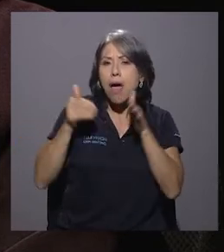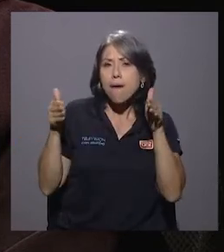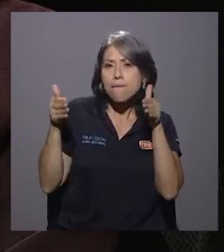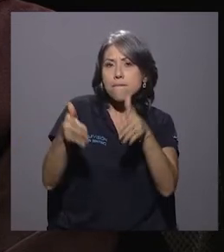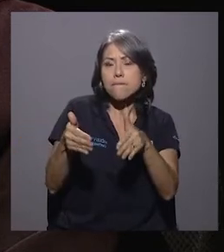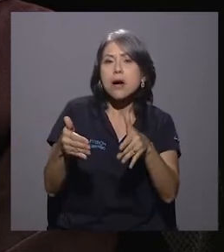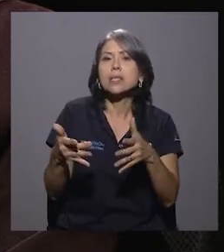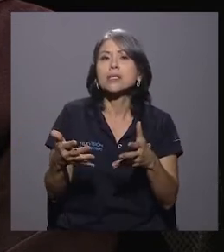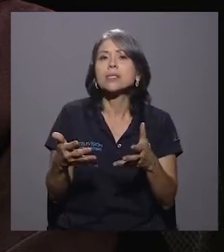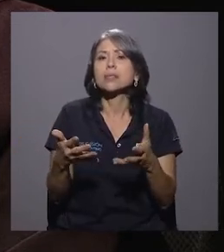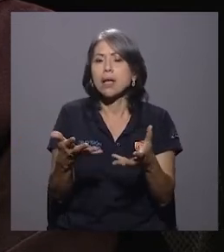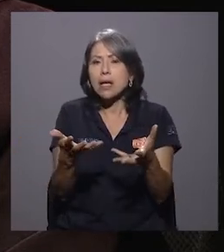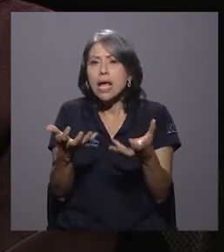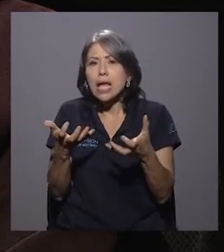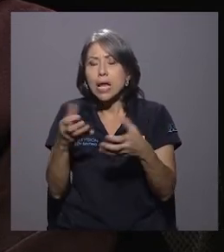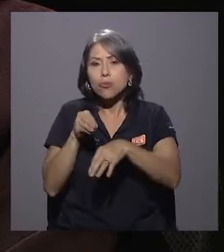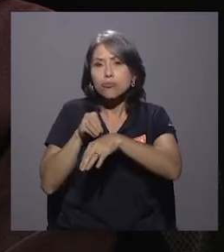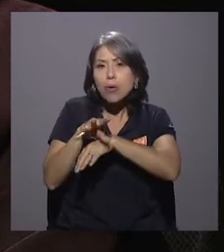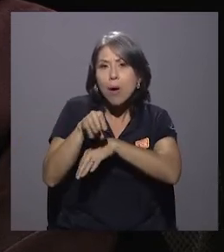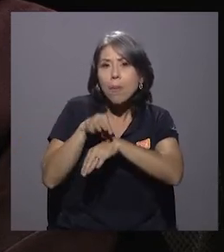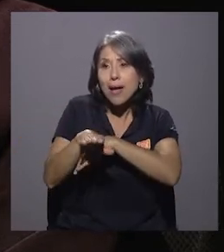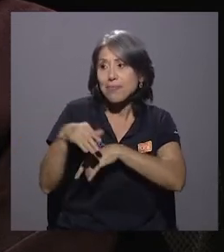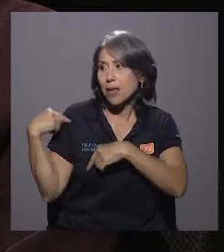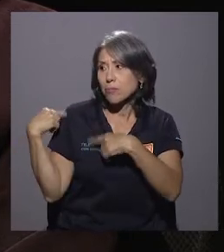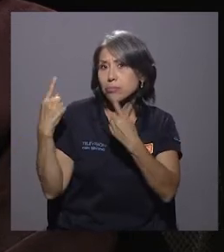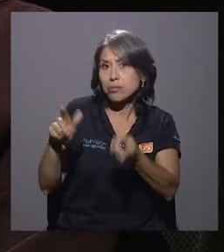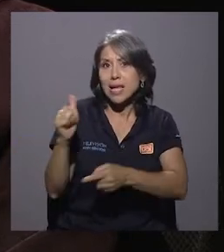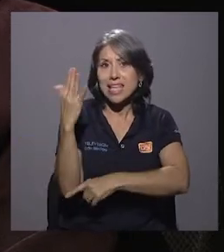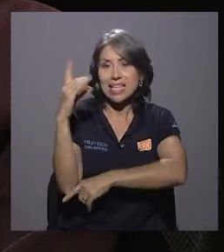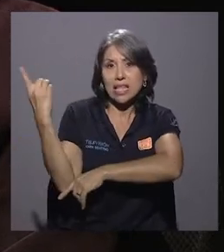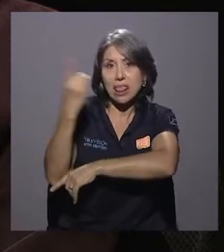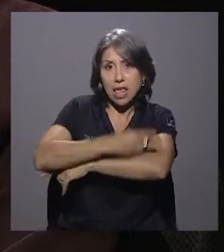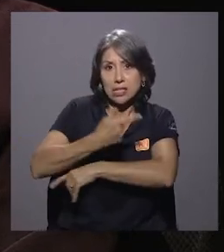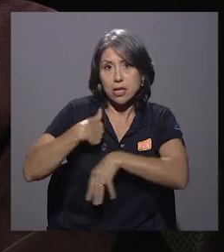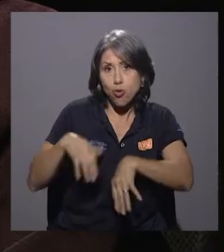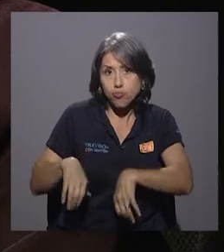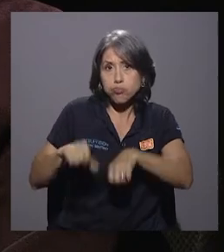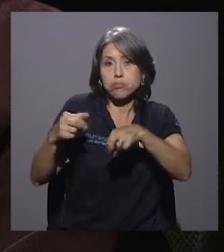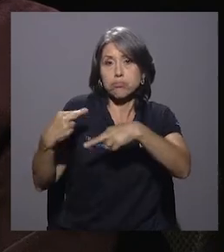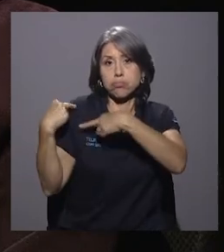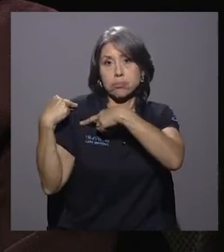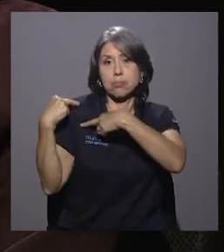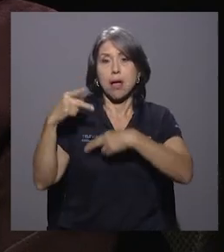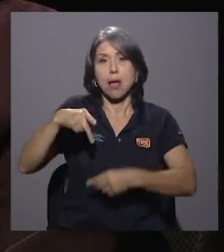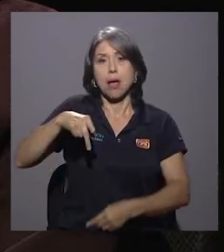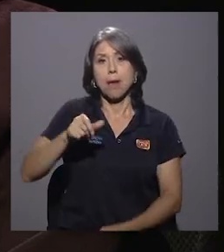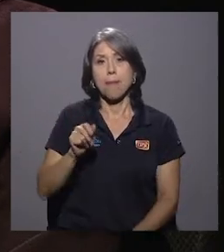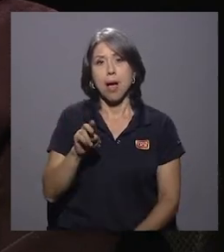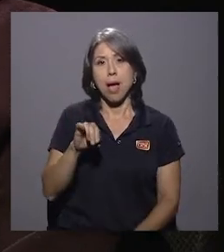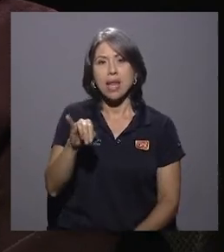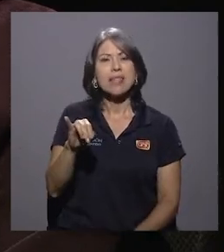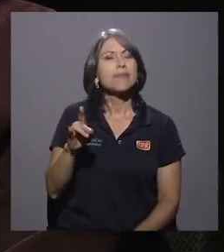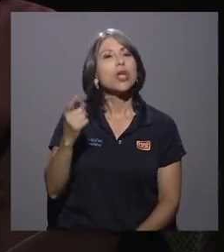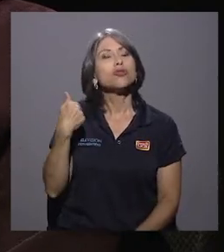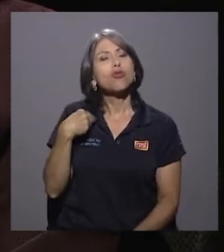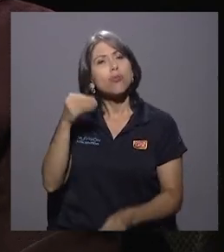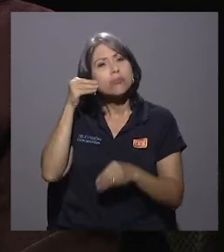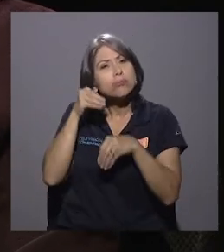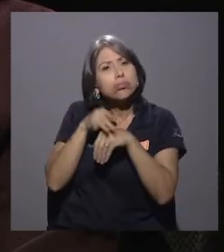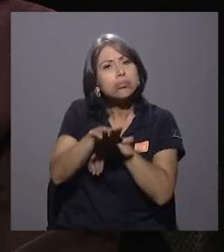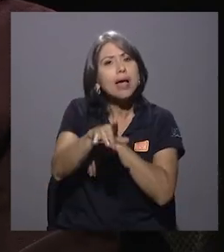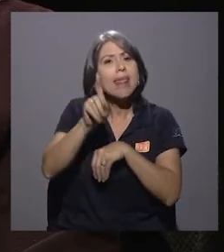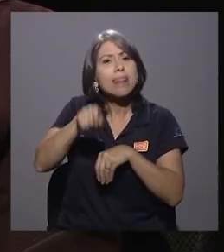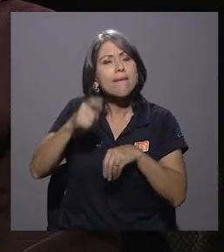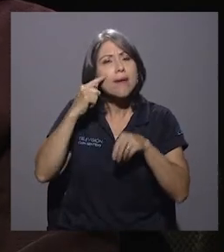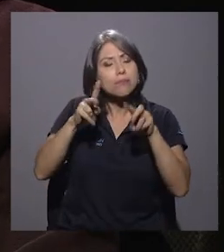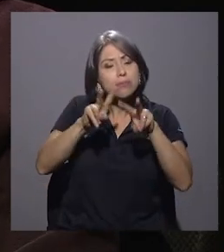impregnar en estos 15 días de estar al frente del Patronato es que hay que revisar si realmente los